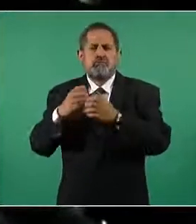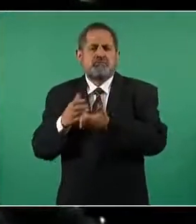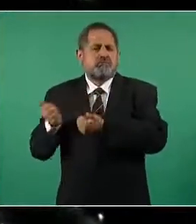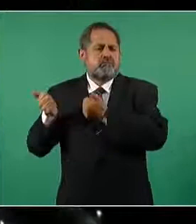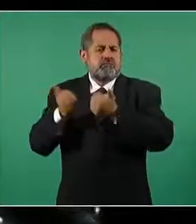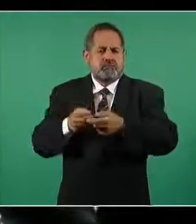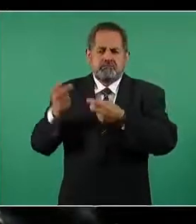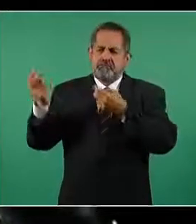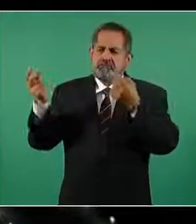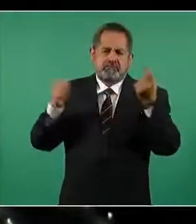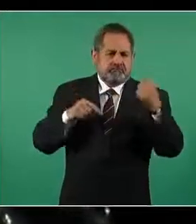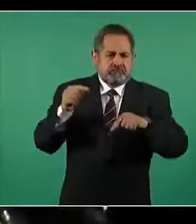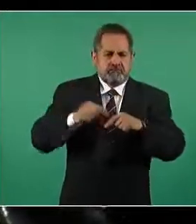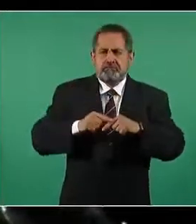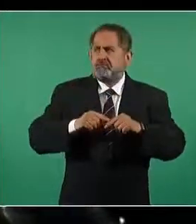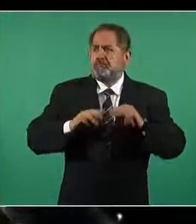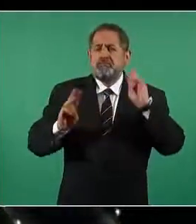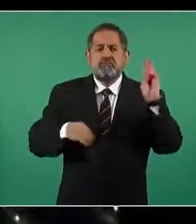con el mundo